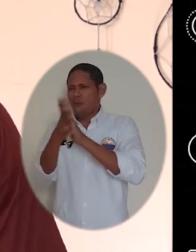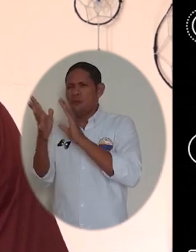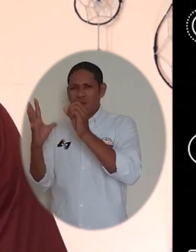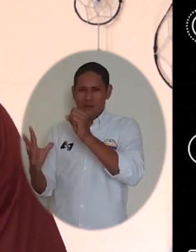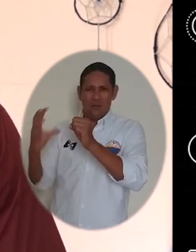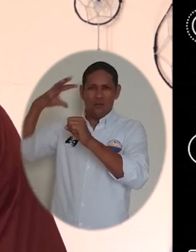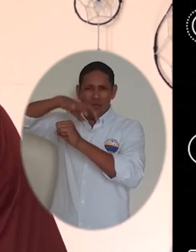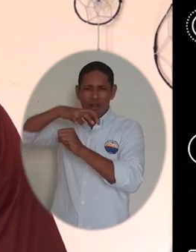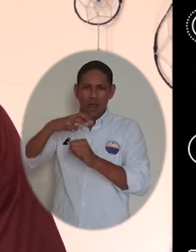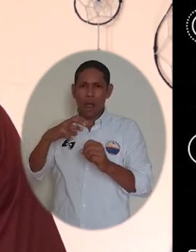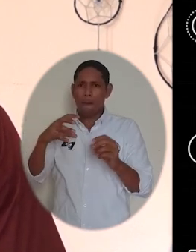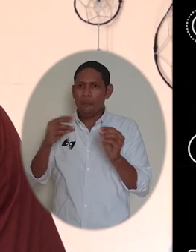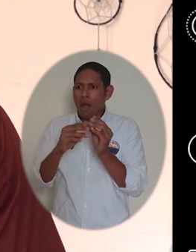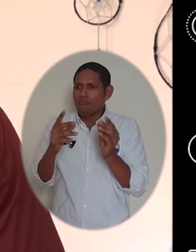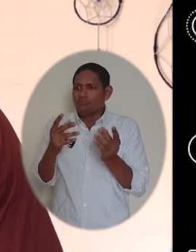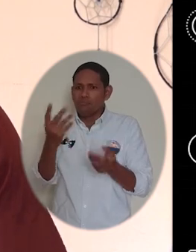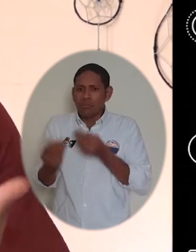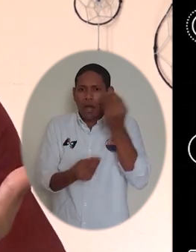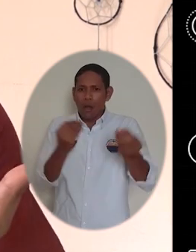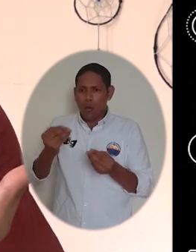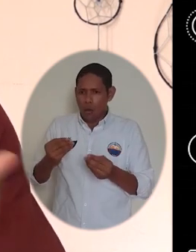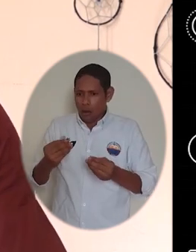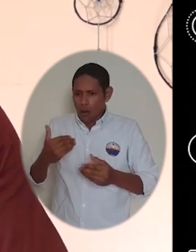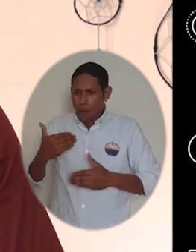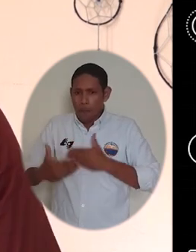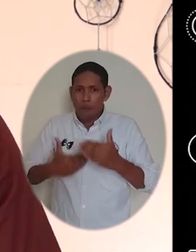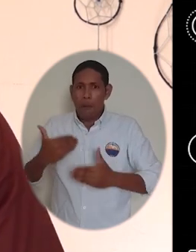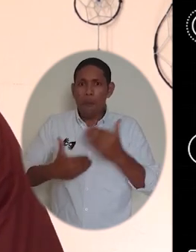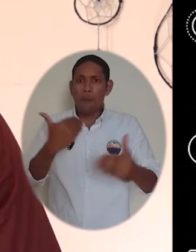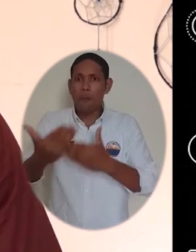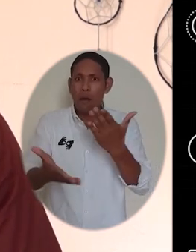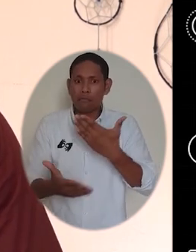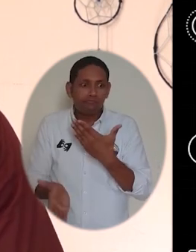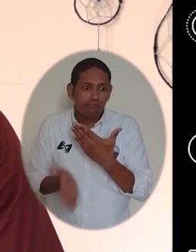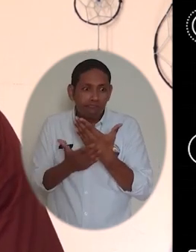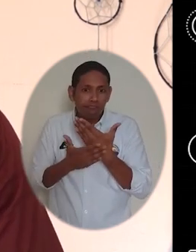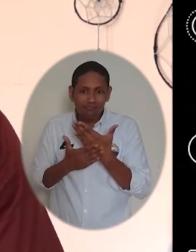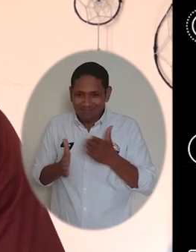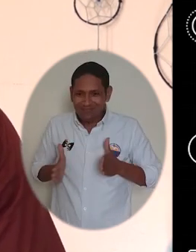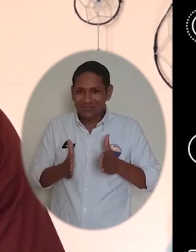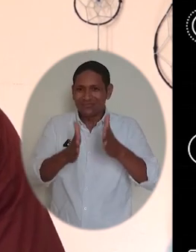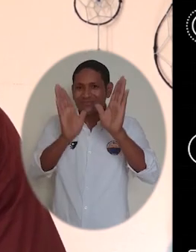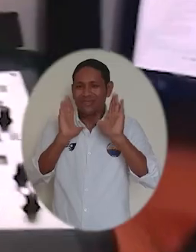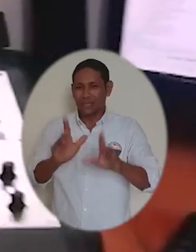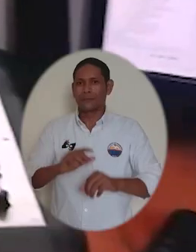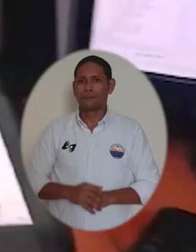información relacionada con el COVID-19 y rutas para avanzar en medio de la pandemia.